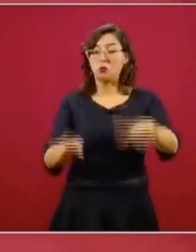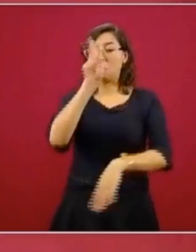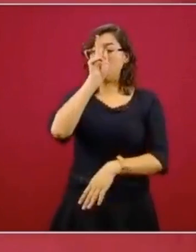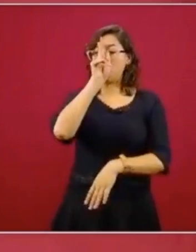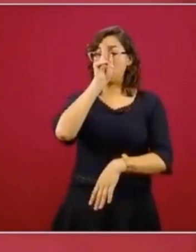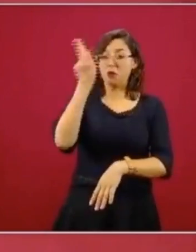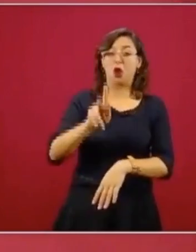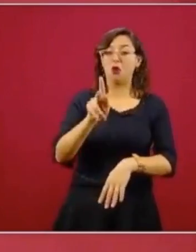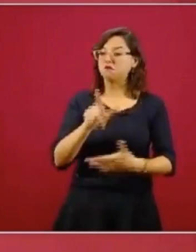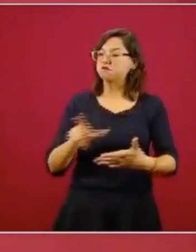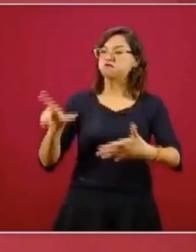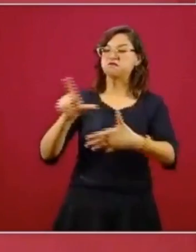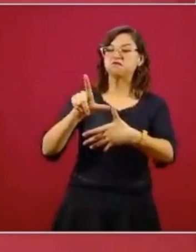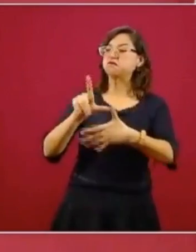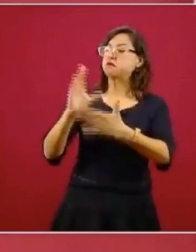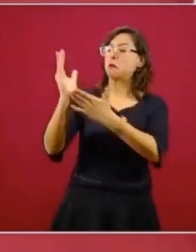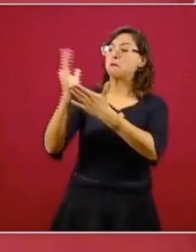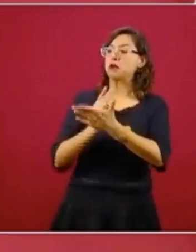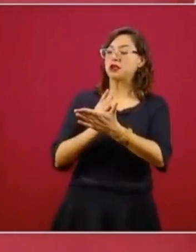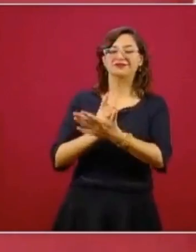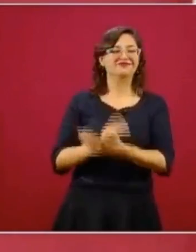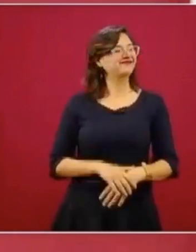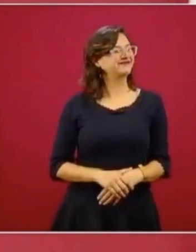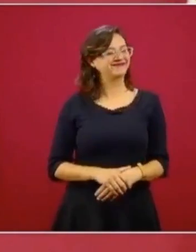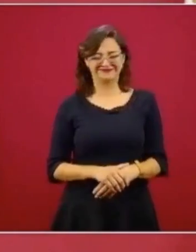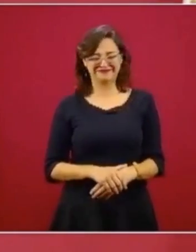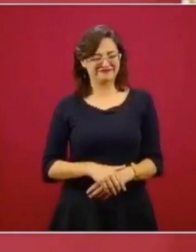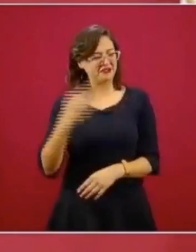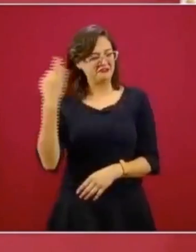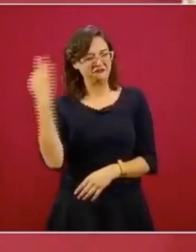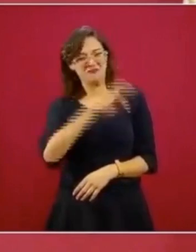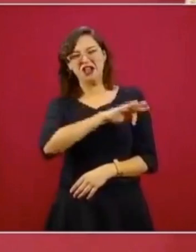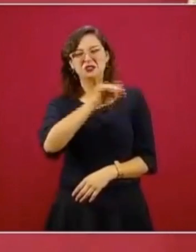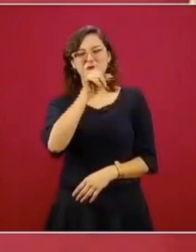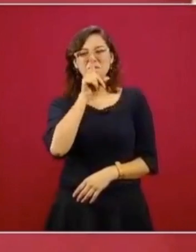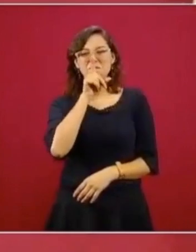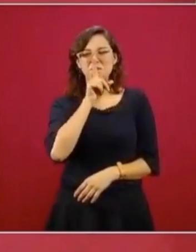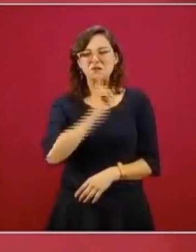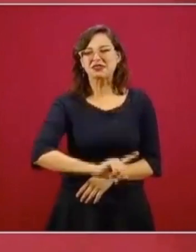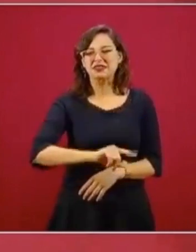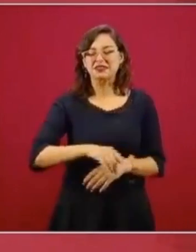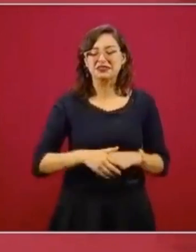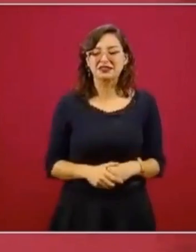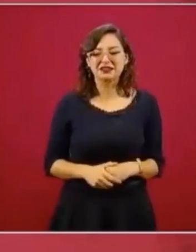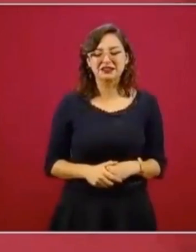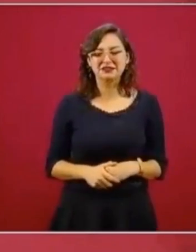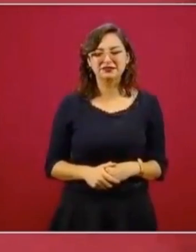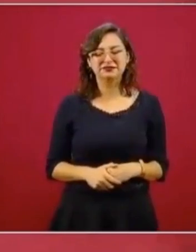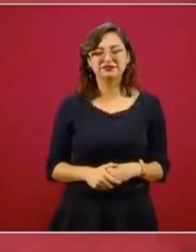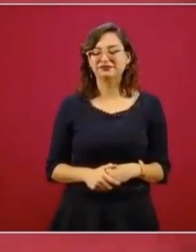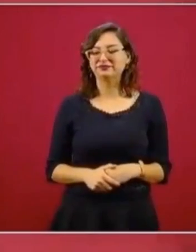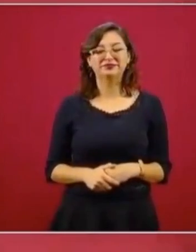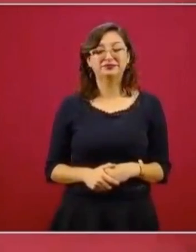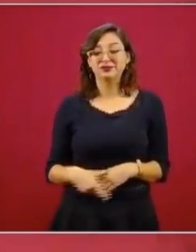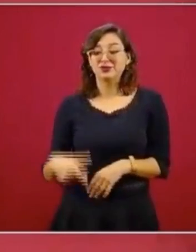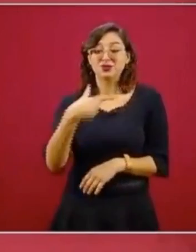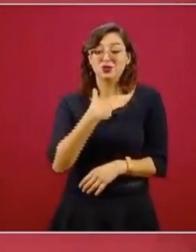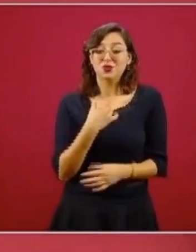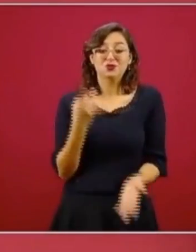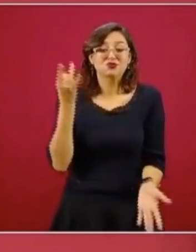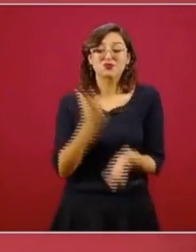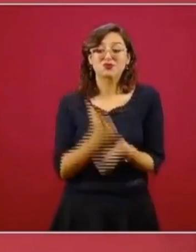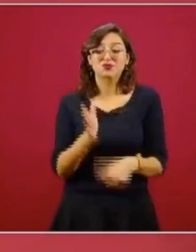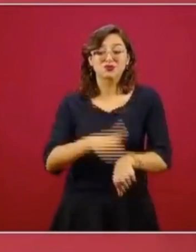y nada más, lo único que recomendaría